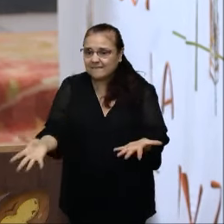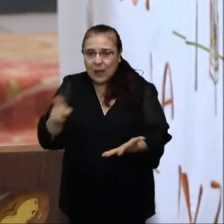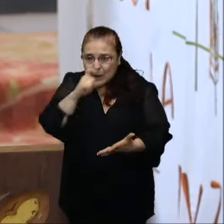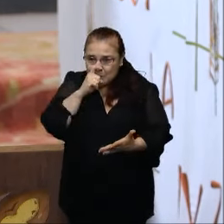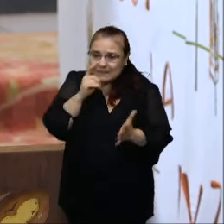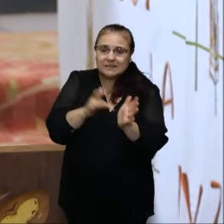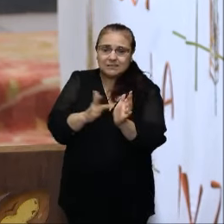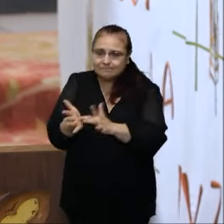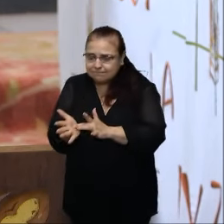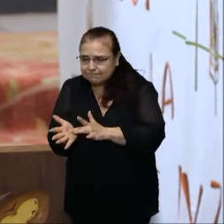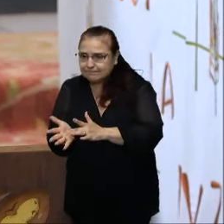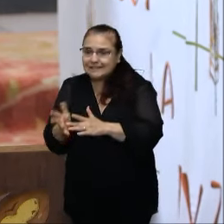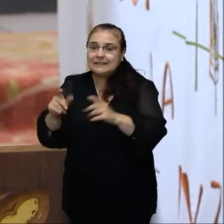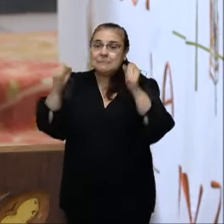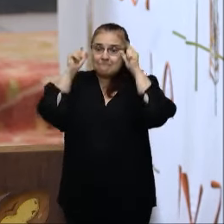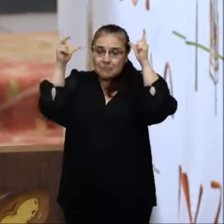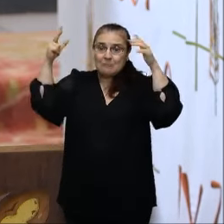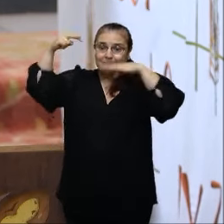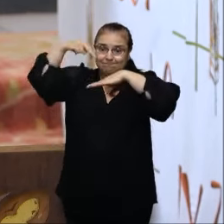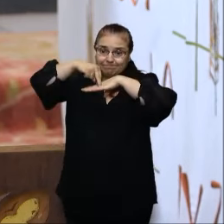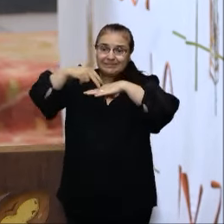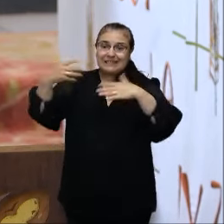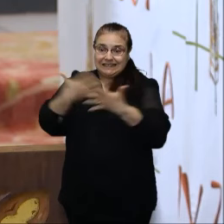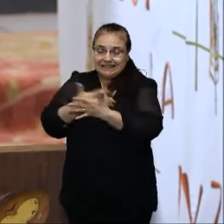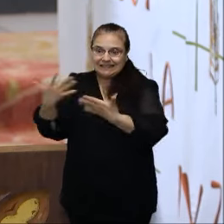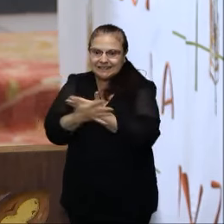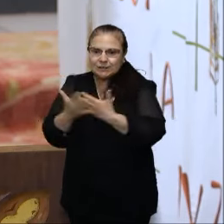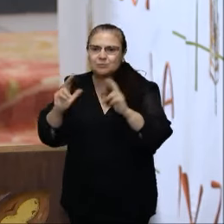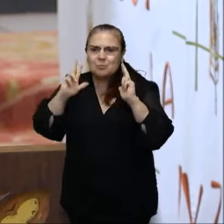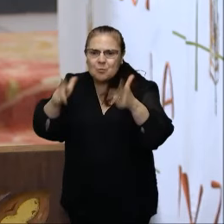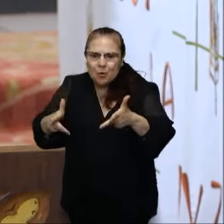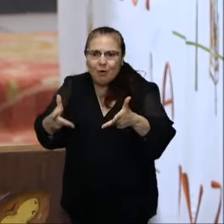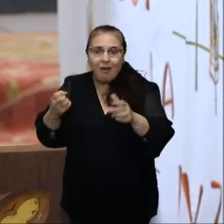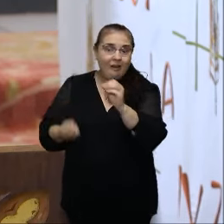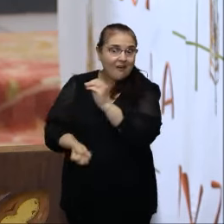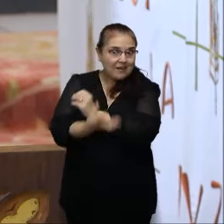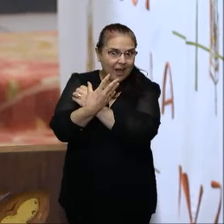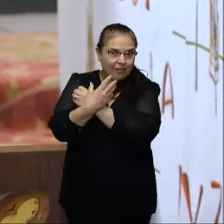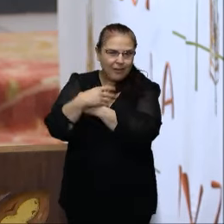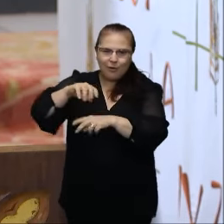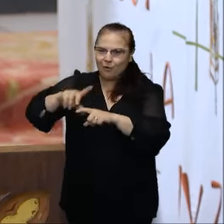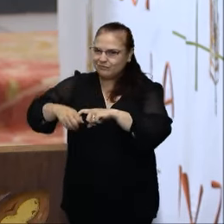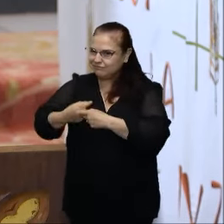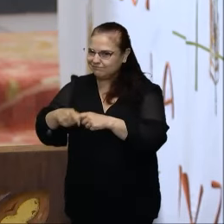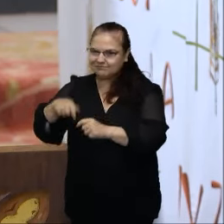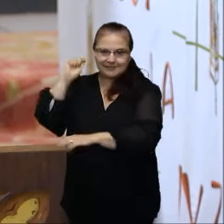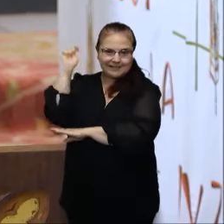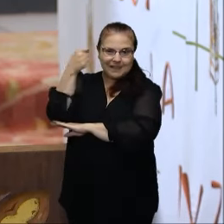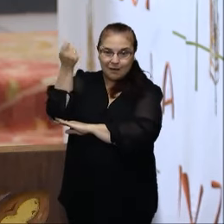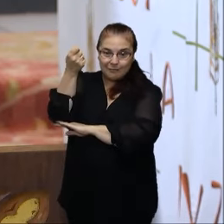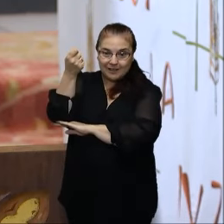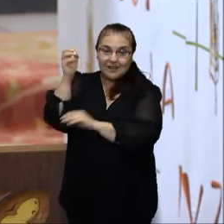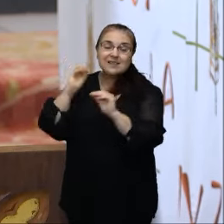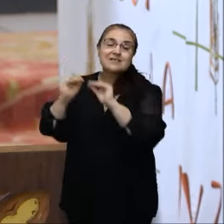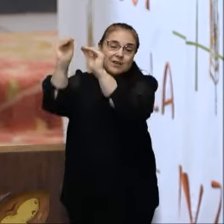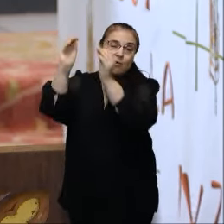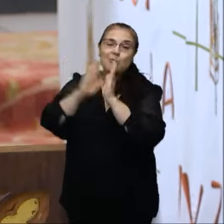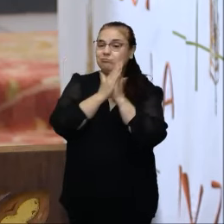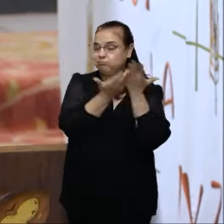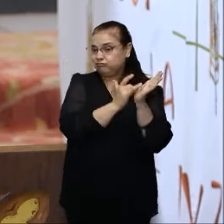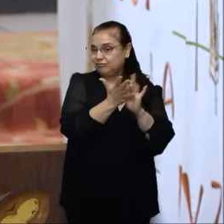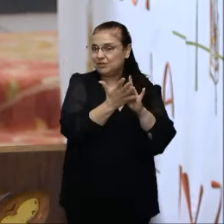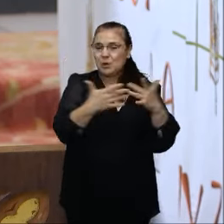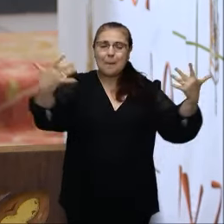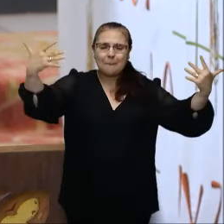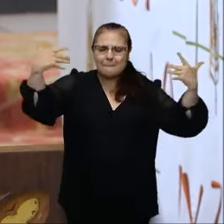de Jesucristo, resucitado de entre los muertos, nacido del linaje de David, según mi Evangelio, por el que